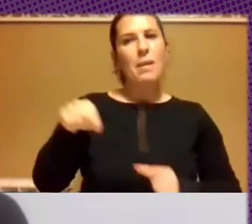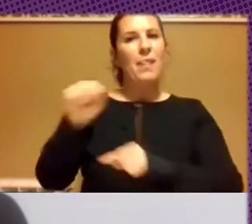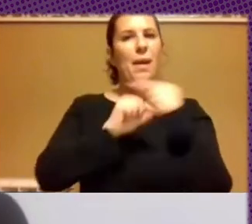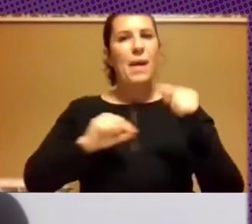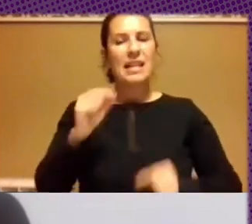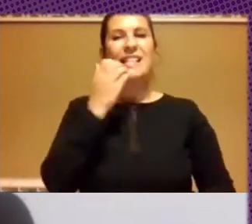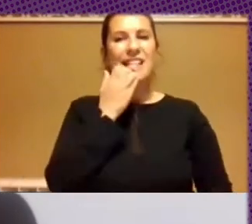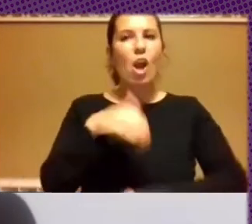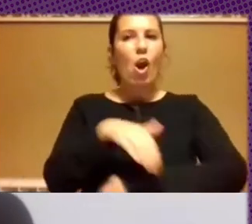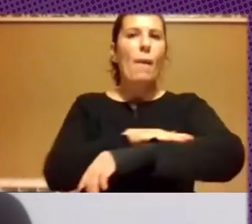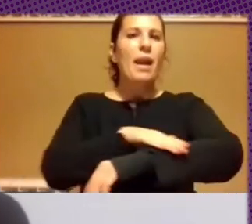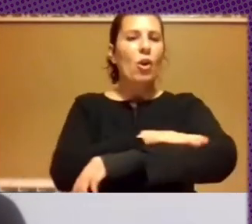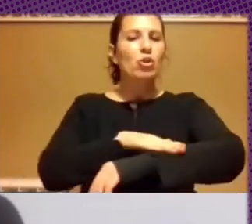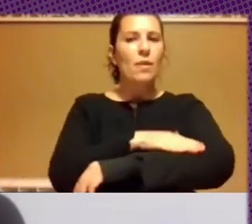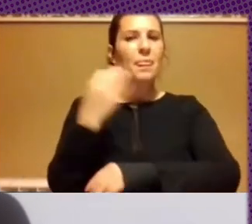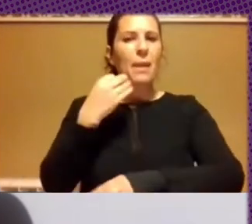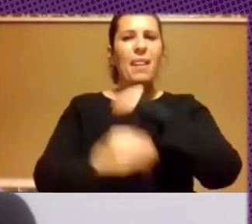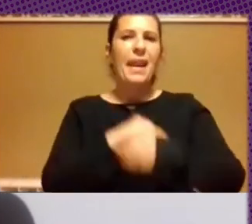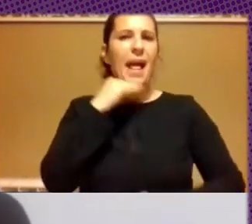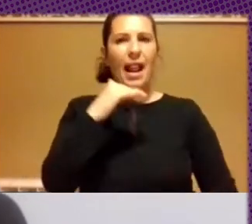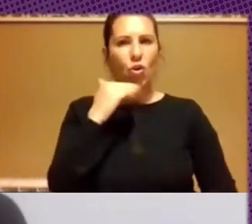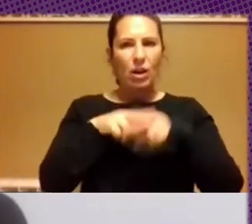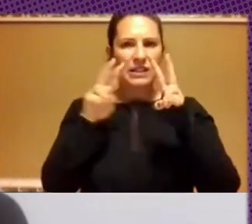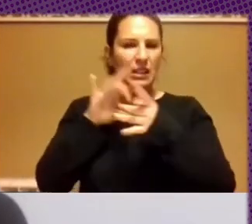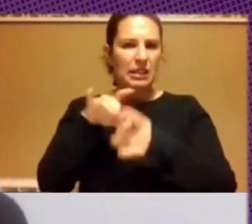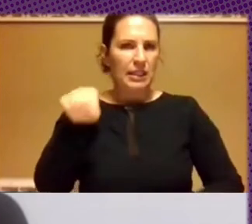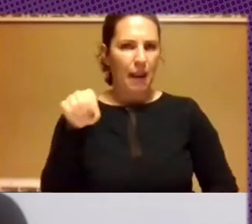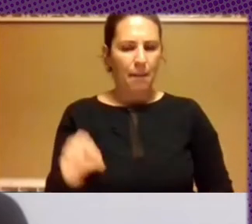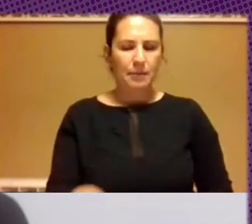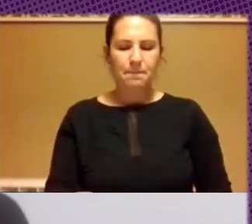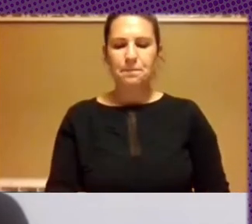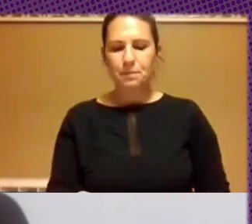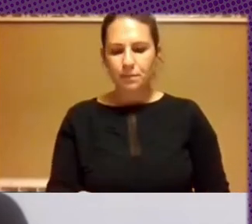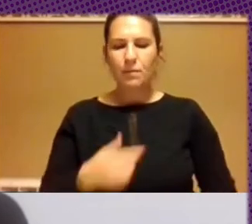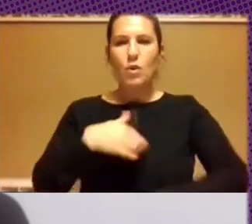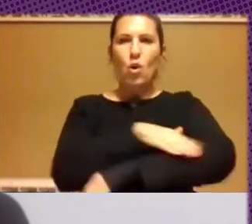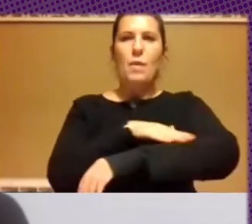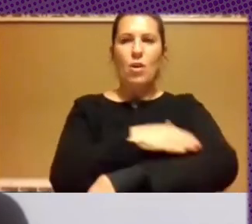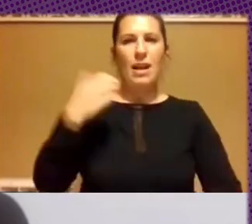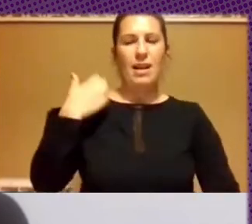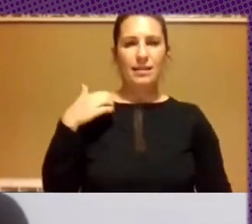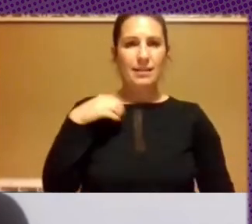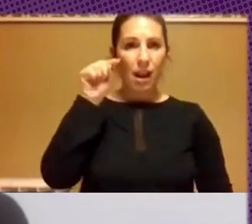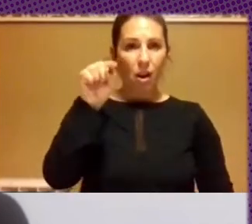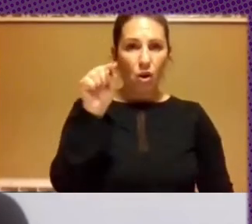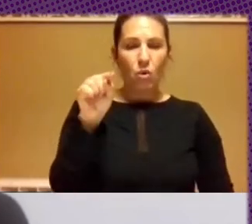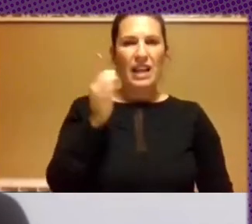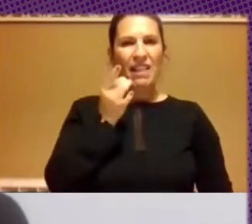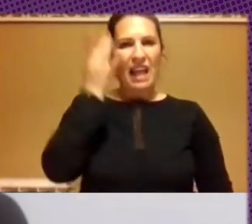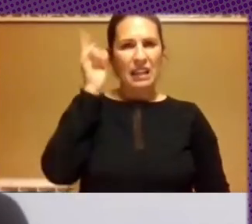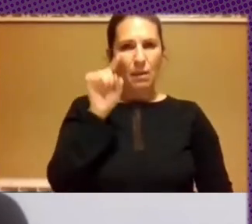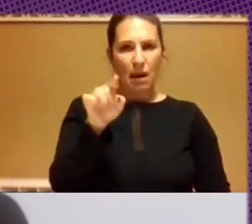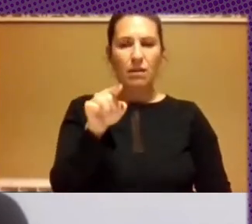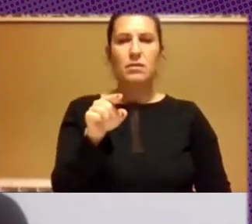los gobiernos tienen que hacer algo, ¿no? Entonces, bueno, desde el gobierno argentino hay una iniciativa, creo